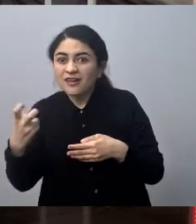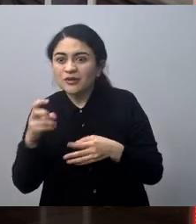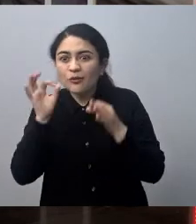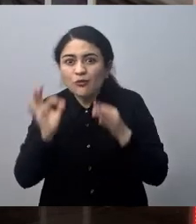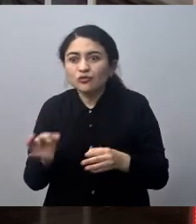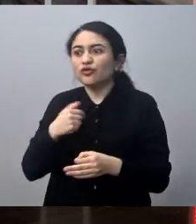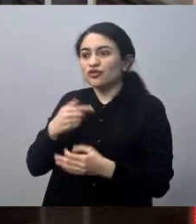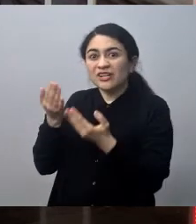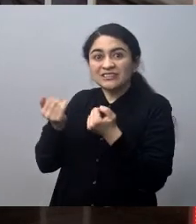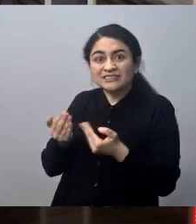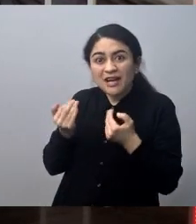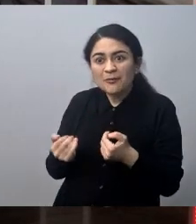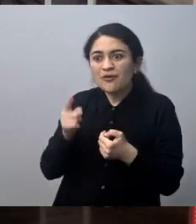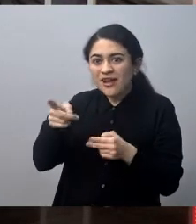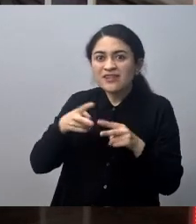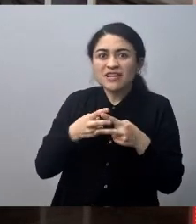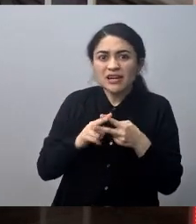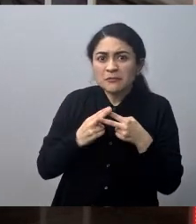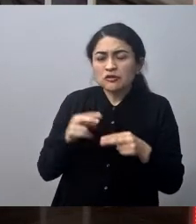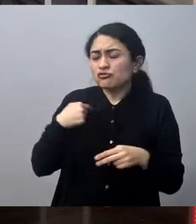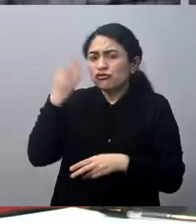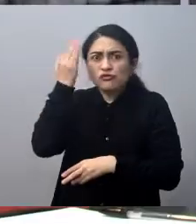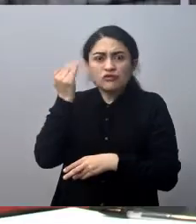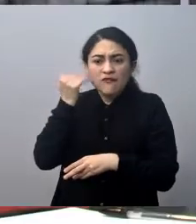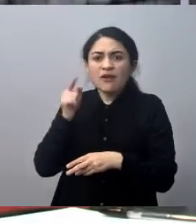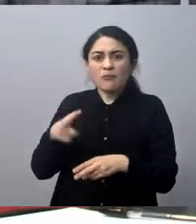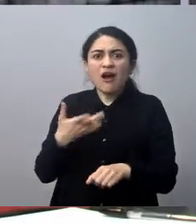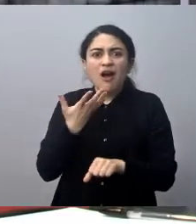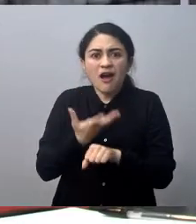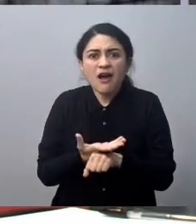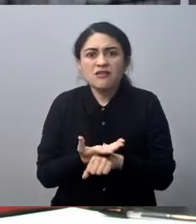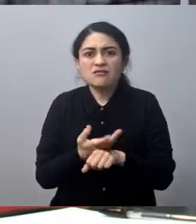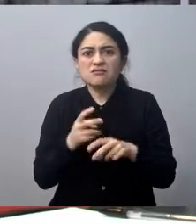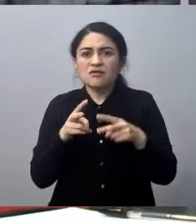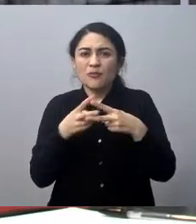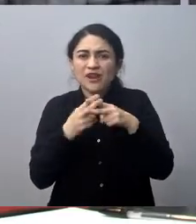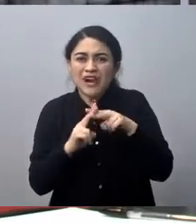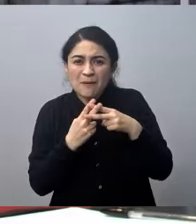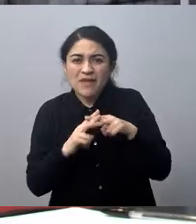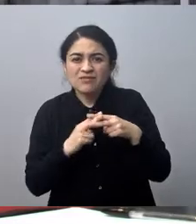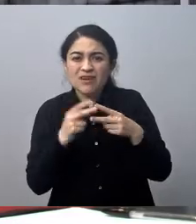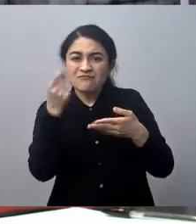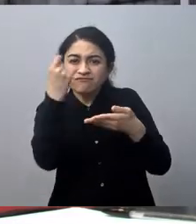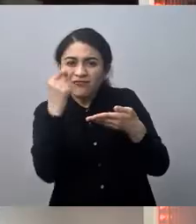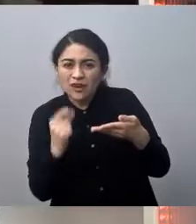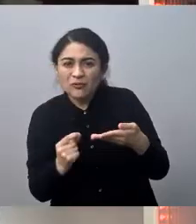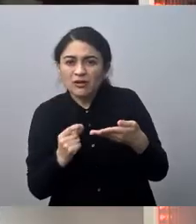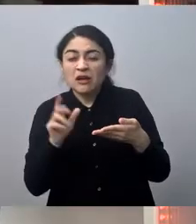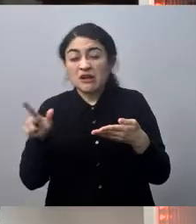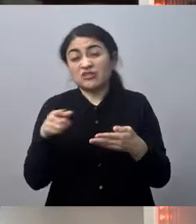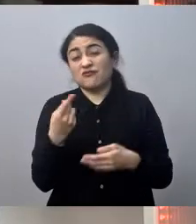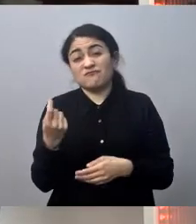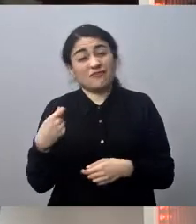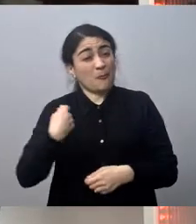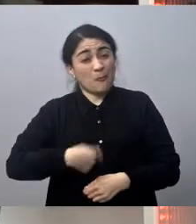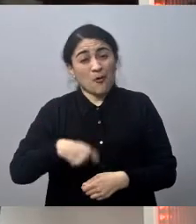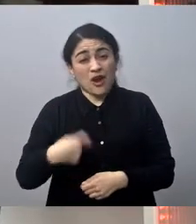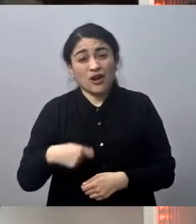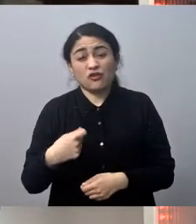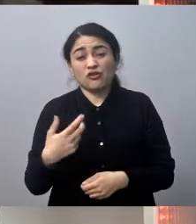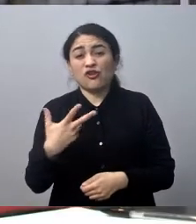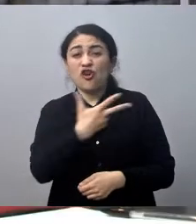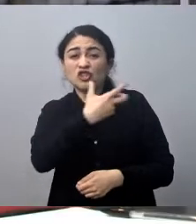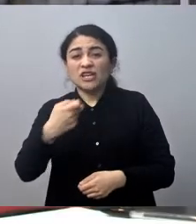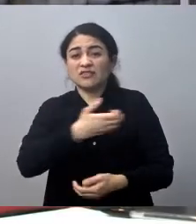requeríamos, una cosa así, pero nunca supimos que existía ese instrumento. Sí, un instrumento que vale aproximadamente 80 millones de pesos.